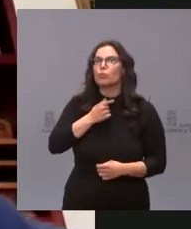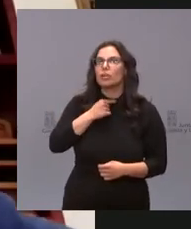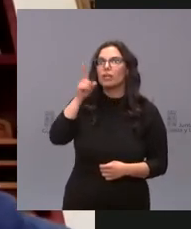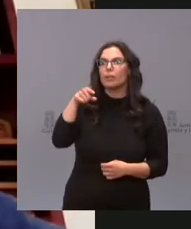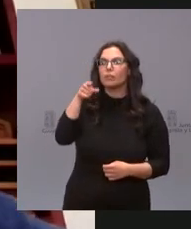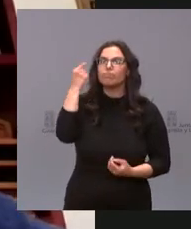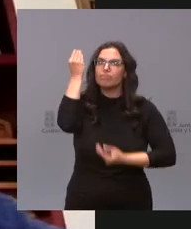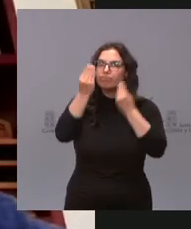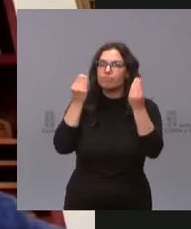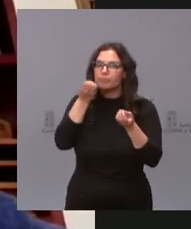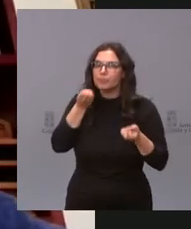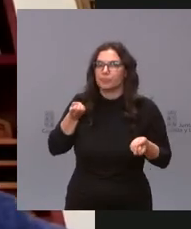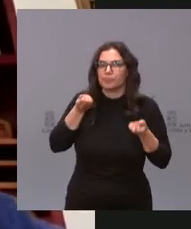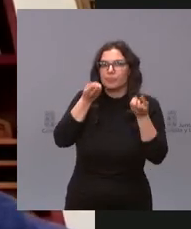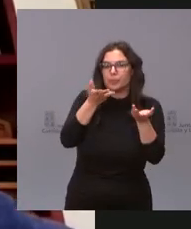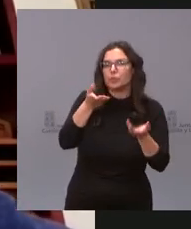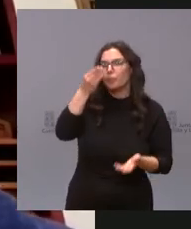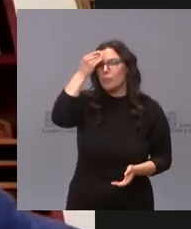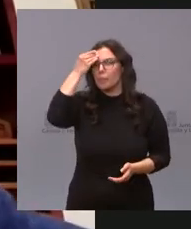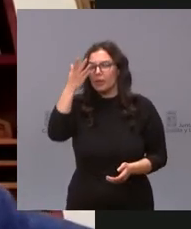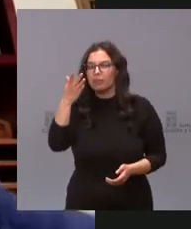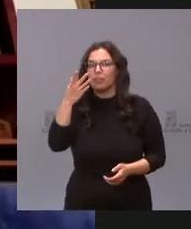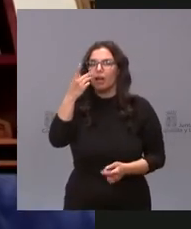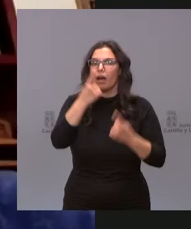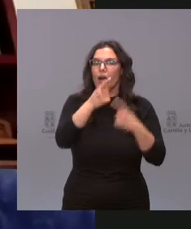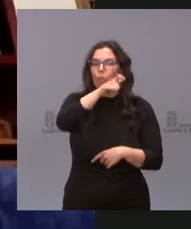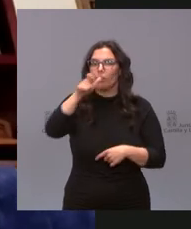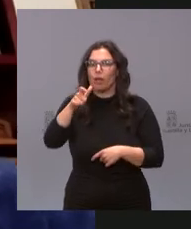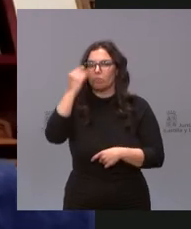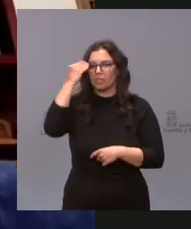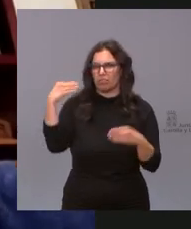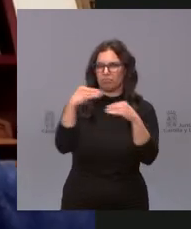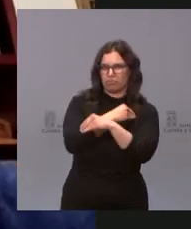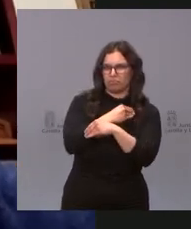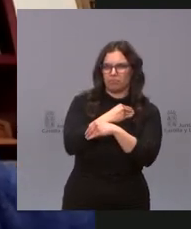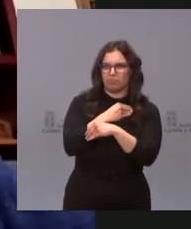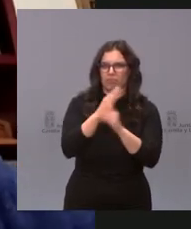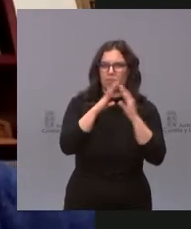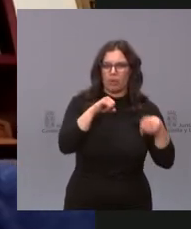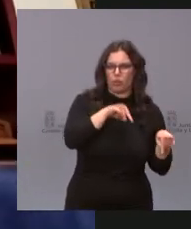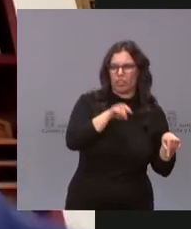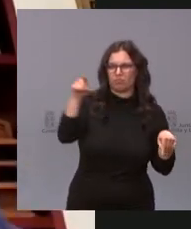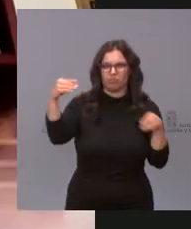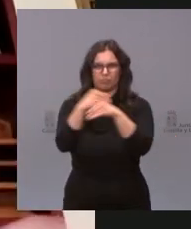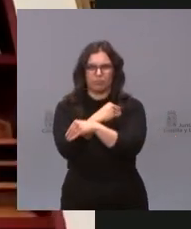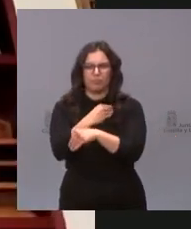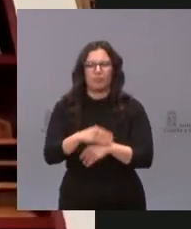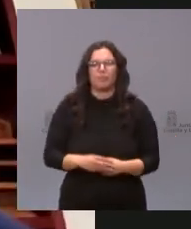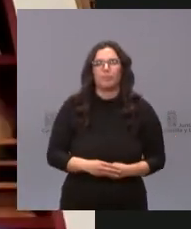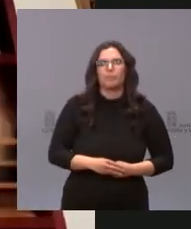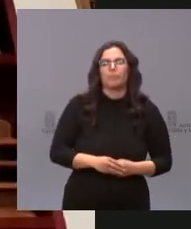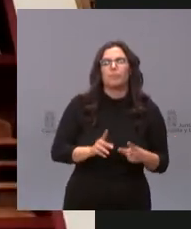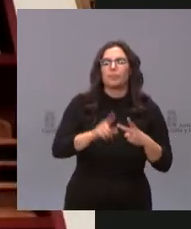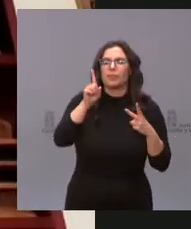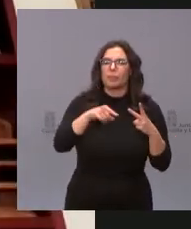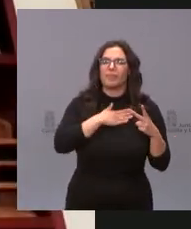una reflexión al respecto si no considera que muchos ciudadanos puedan considerar contradictoria esta situación y también a los dos me gustaría volver